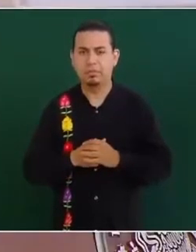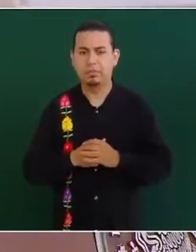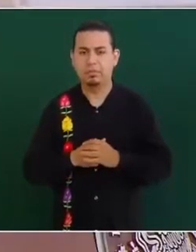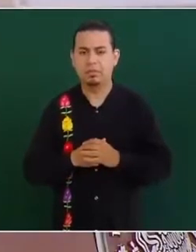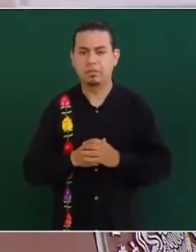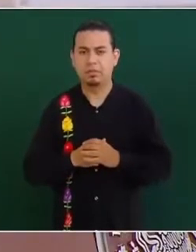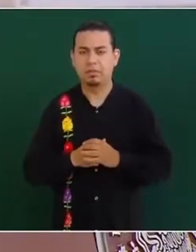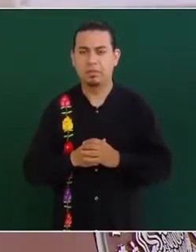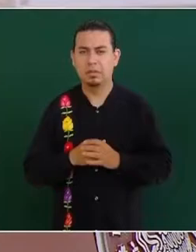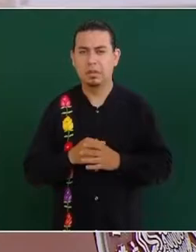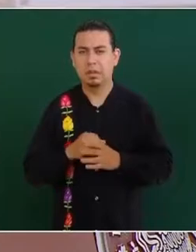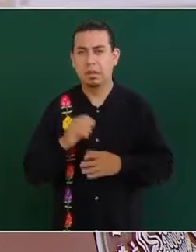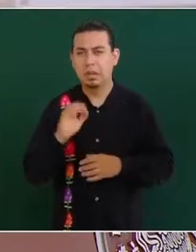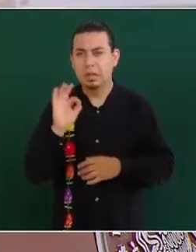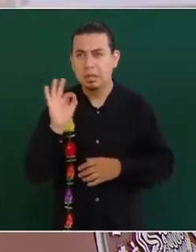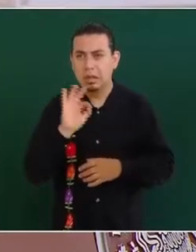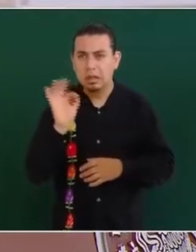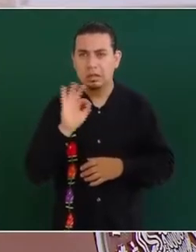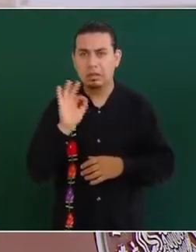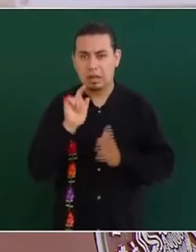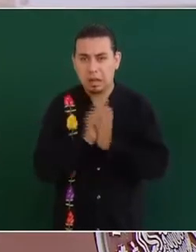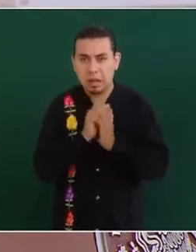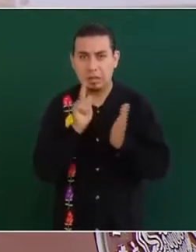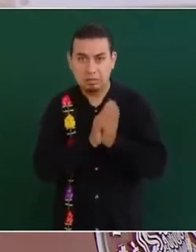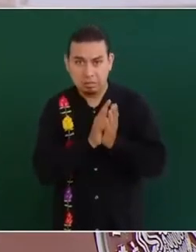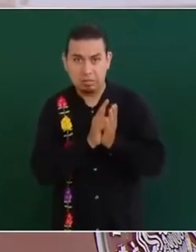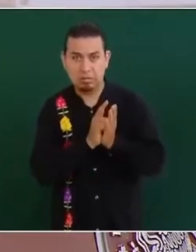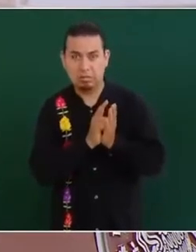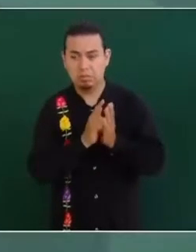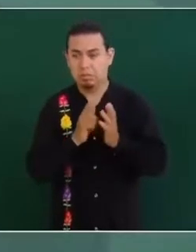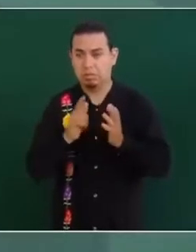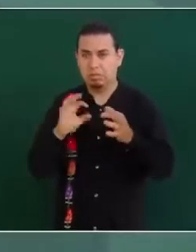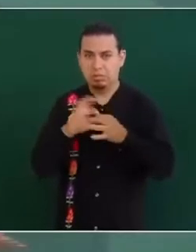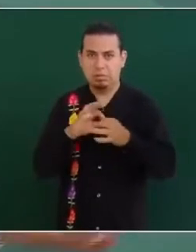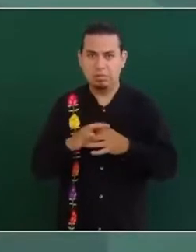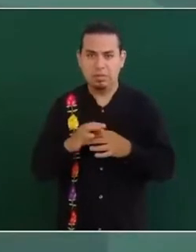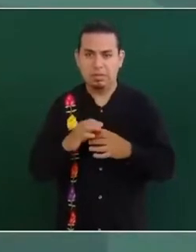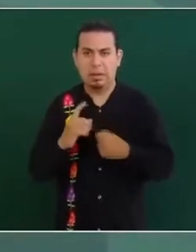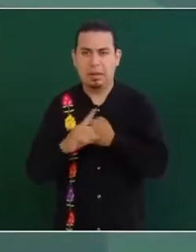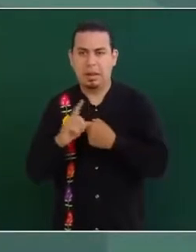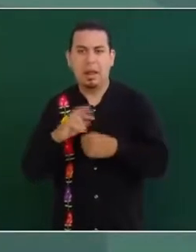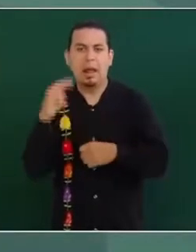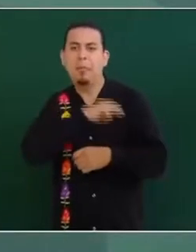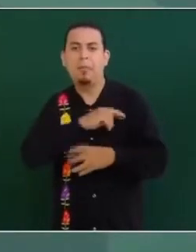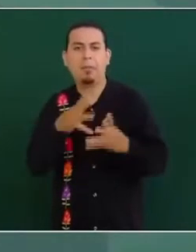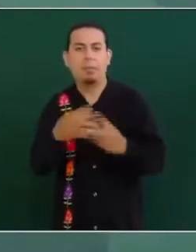con las leyes, no habría problema.